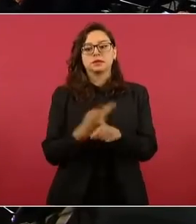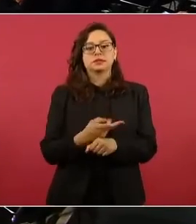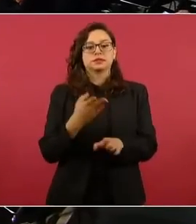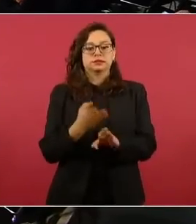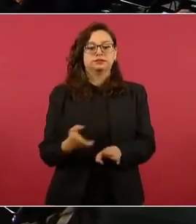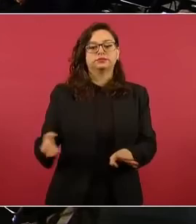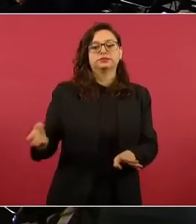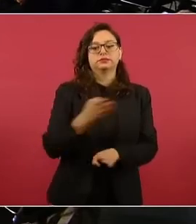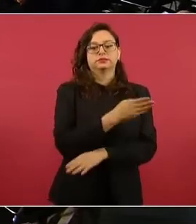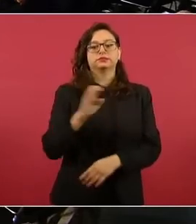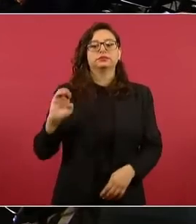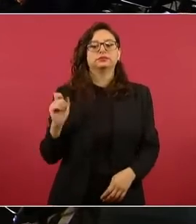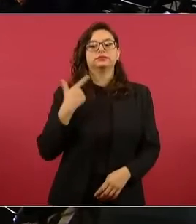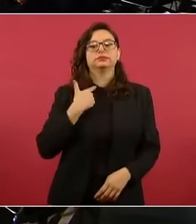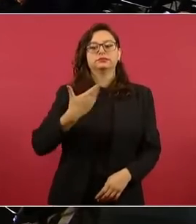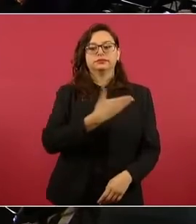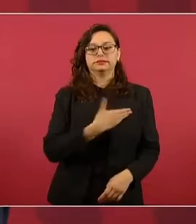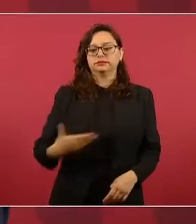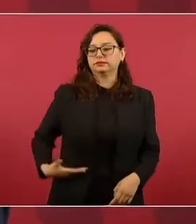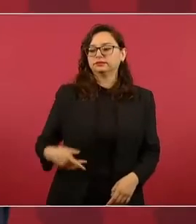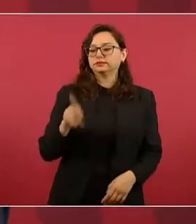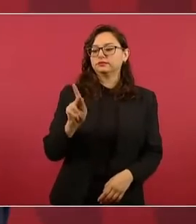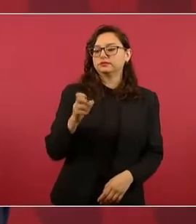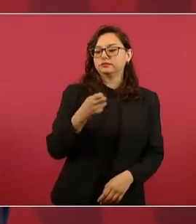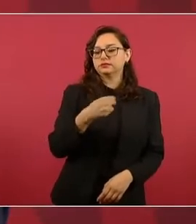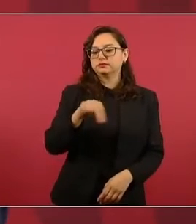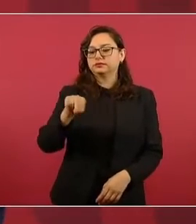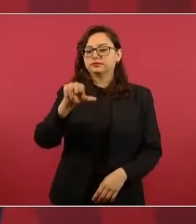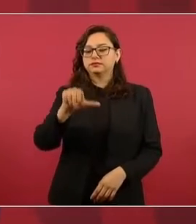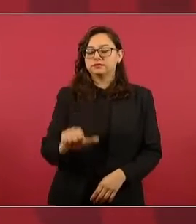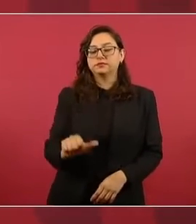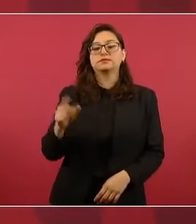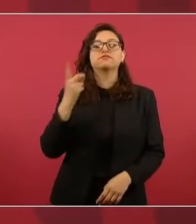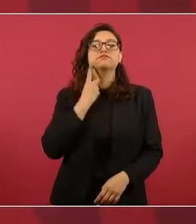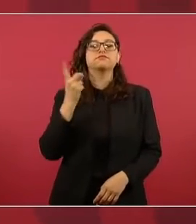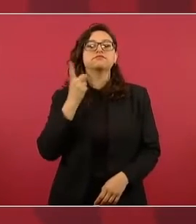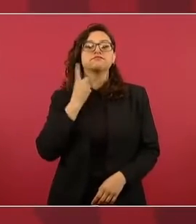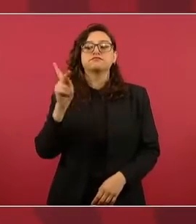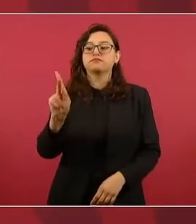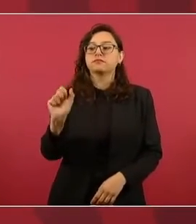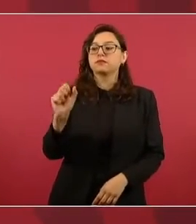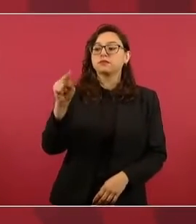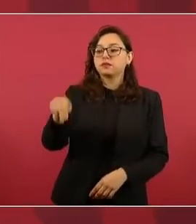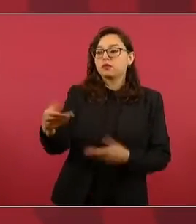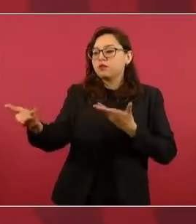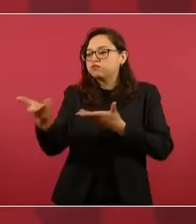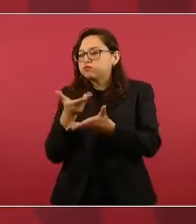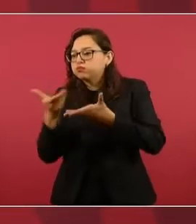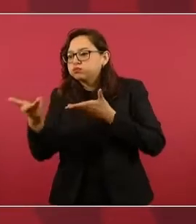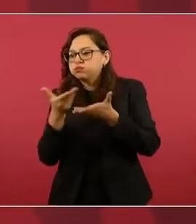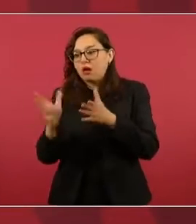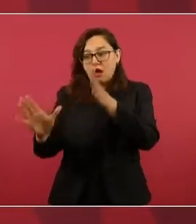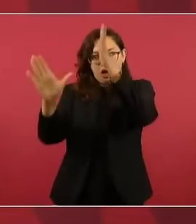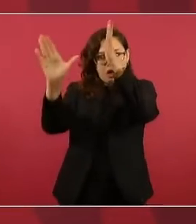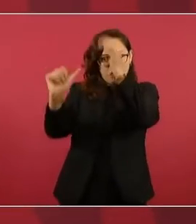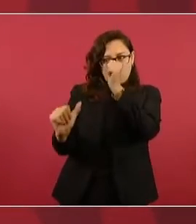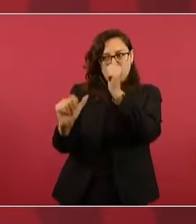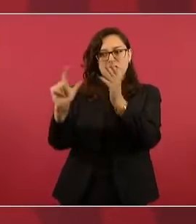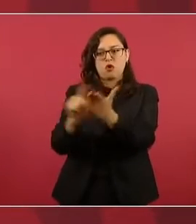para que se aprobaran las llamadas reformas estructurales,